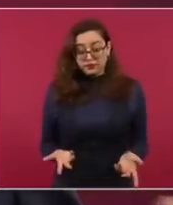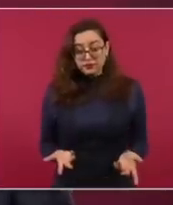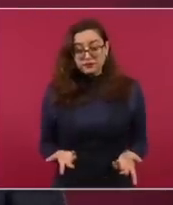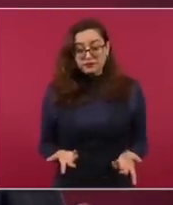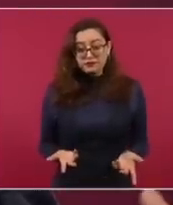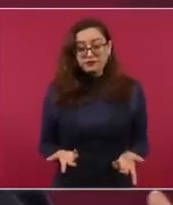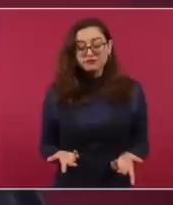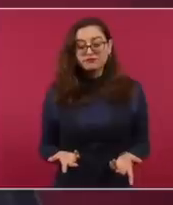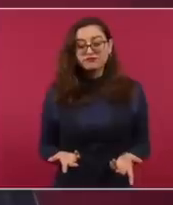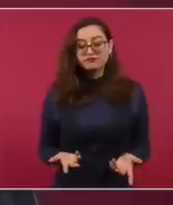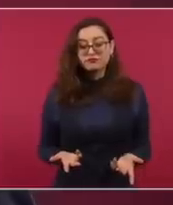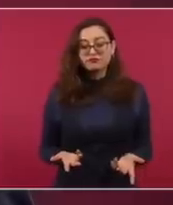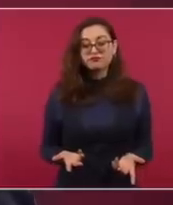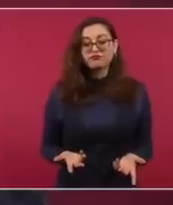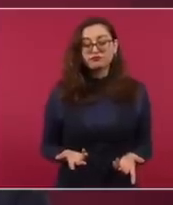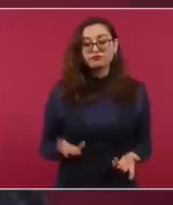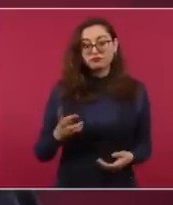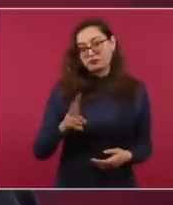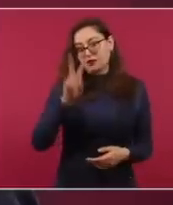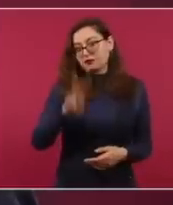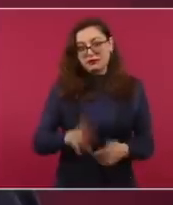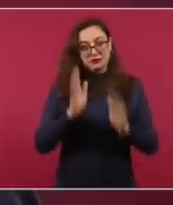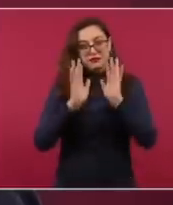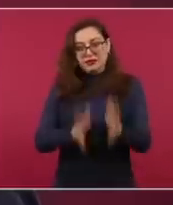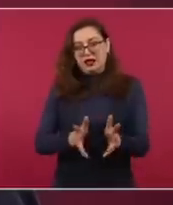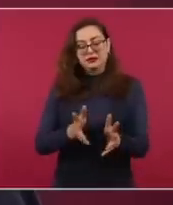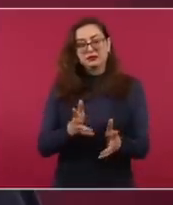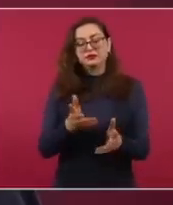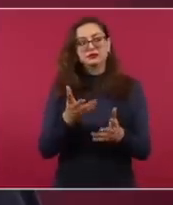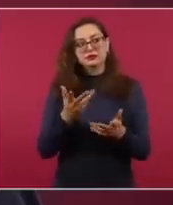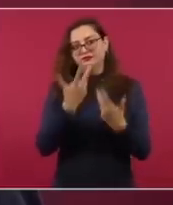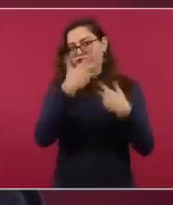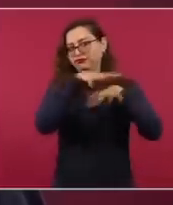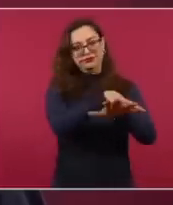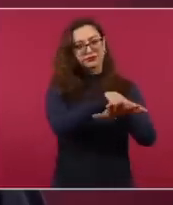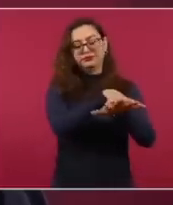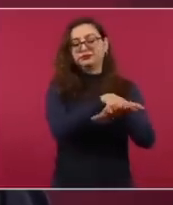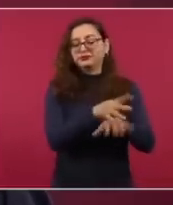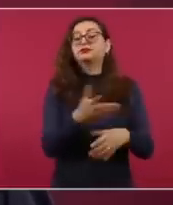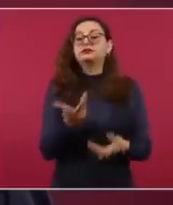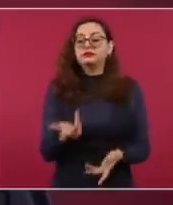Entonces, es una integración en lo económico, en lo social,